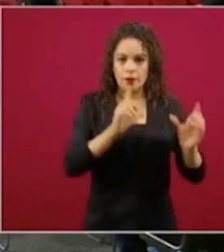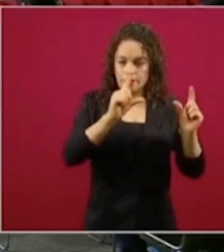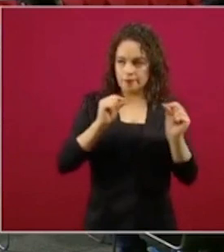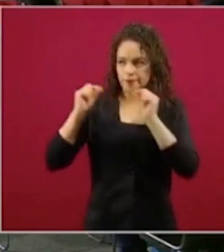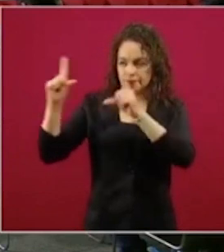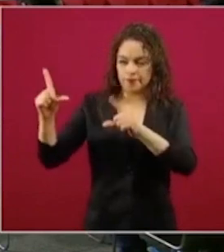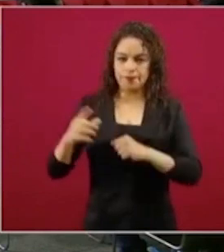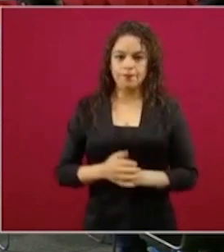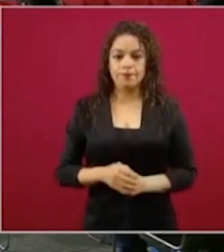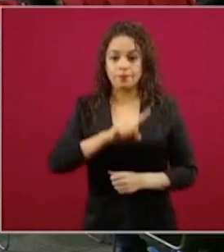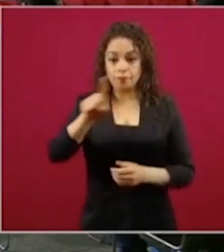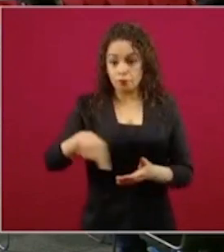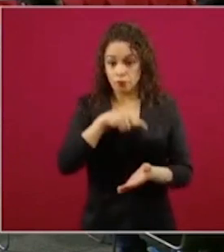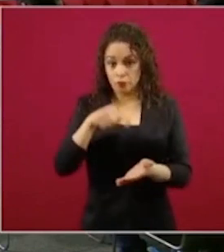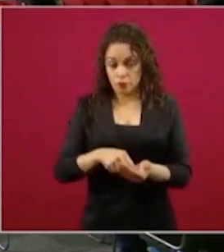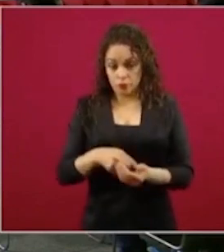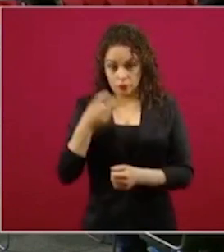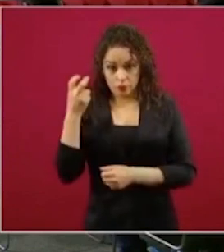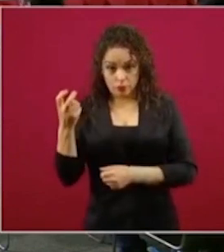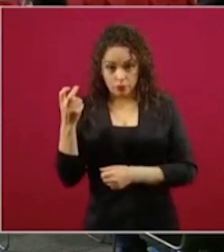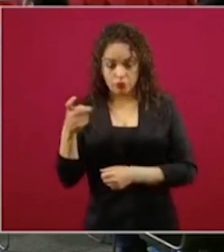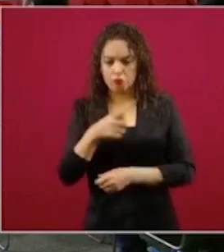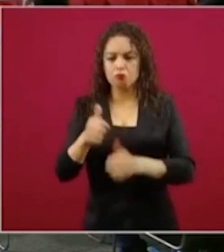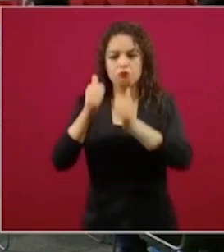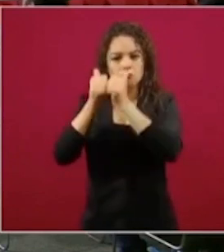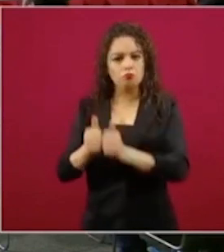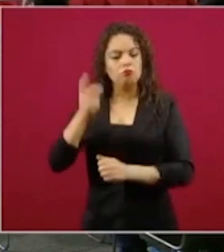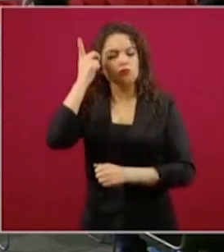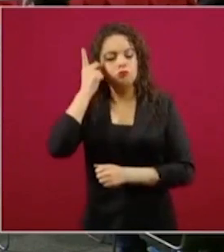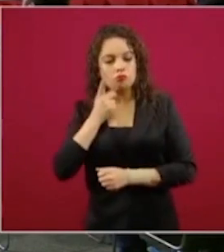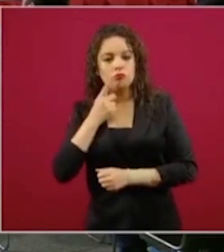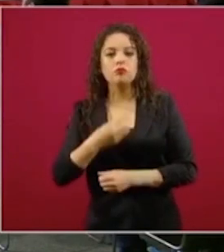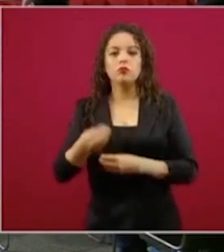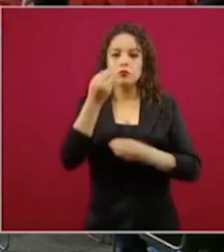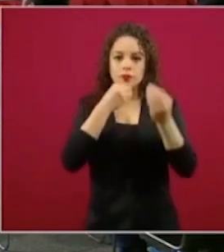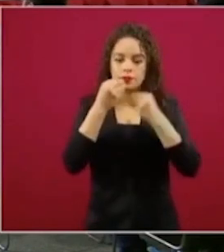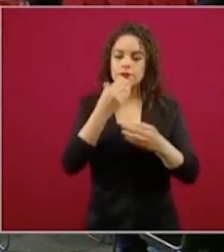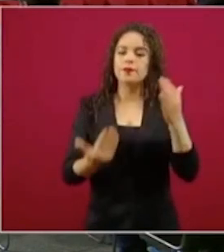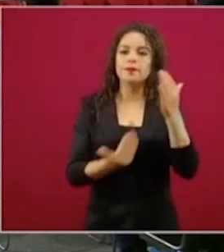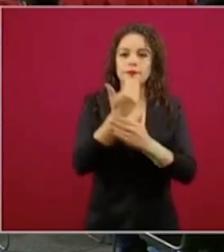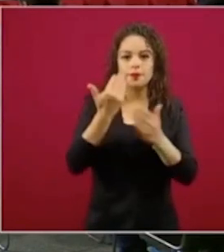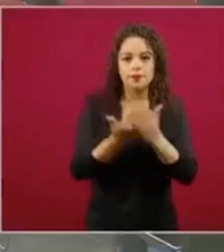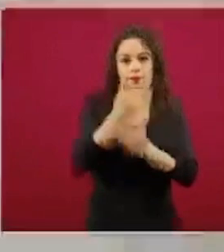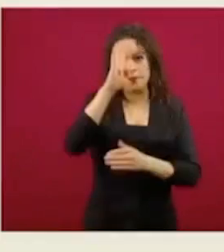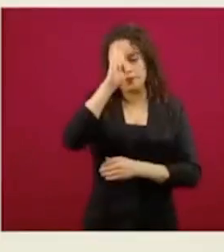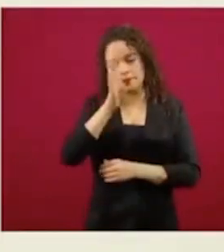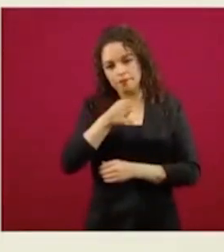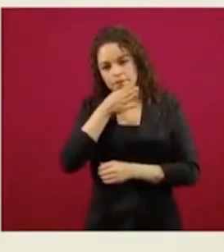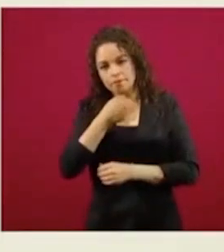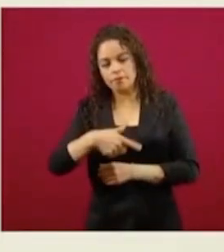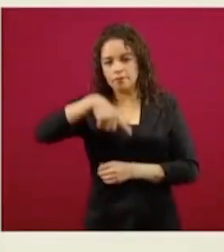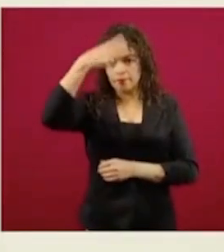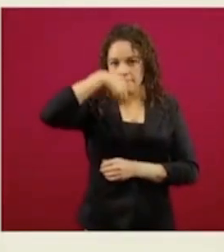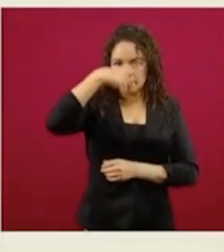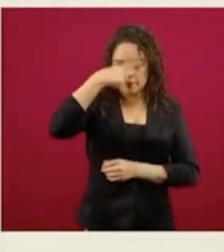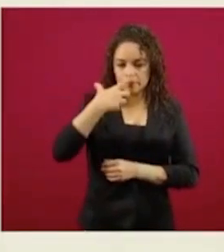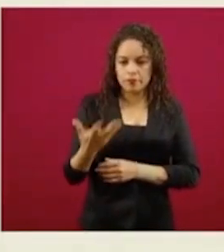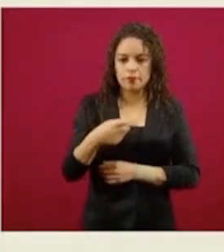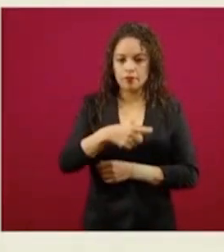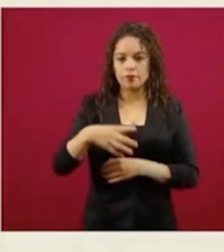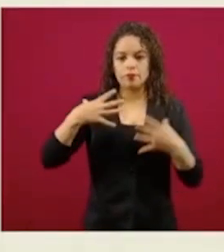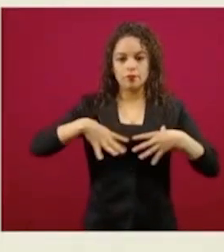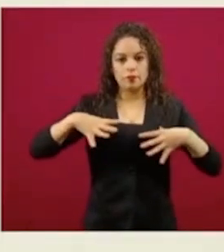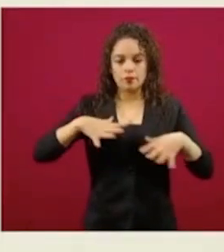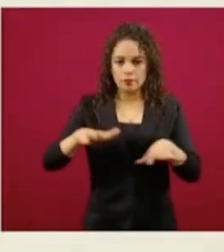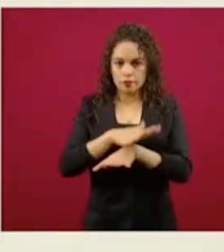Estos lugares van a tener el hospedaje, la alimentación, el desayuno, la comida, la cena, un área de lavandería y de cambio